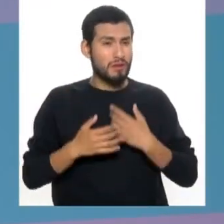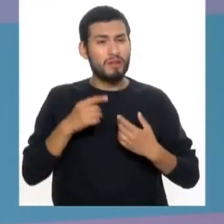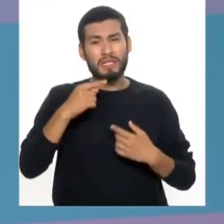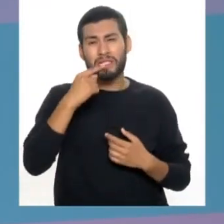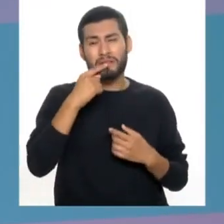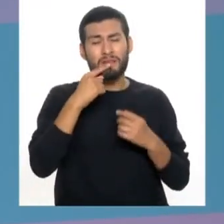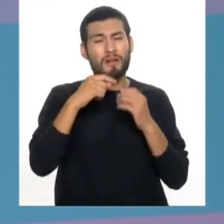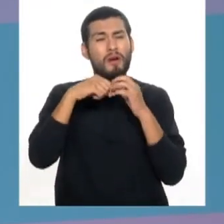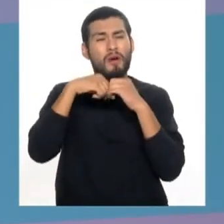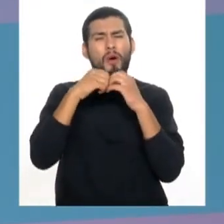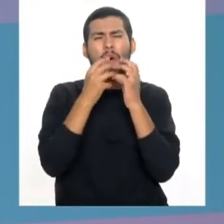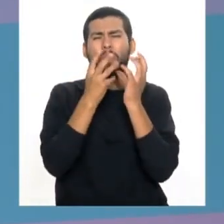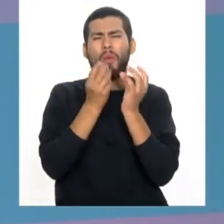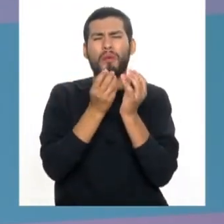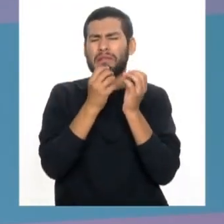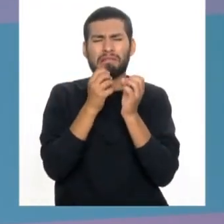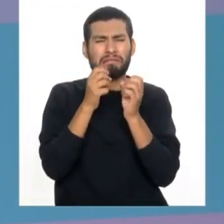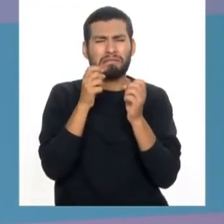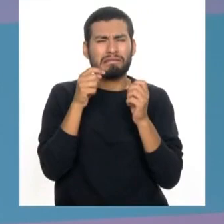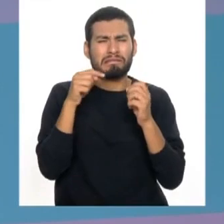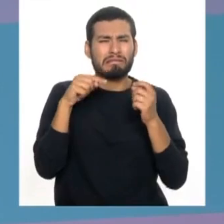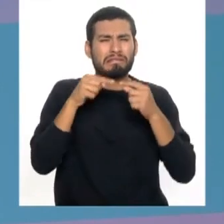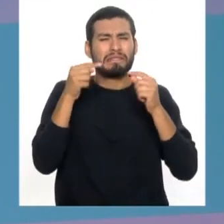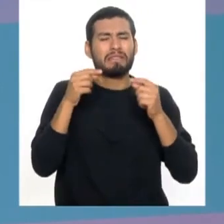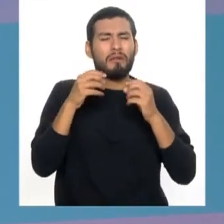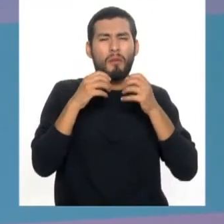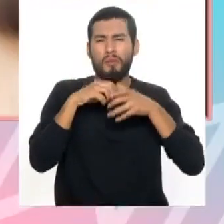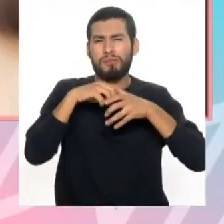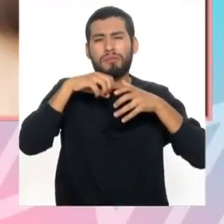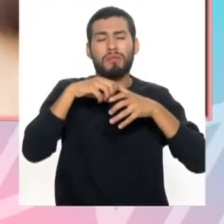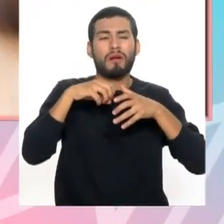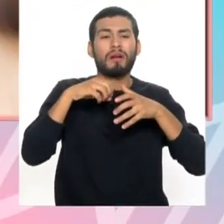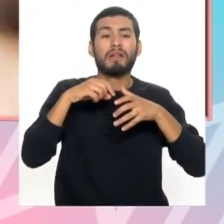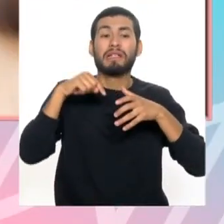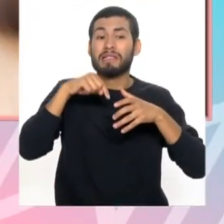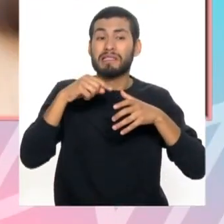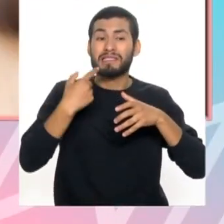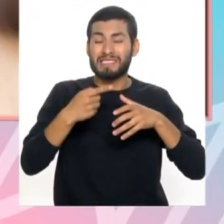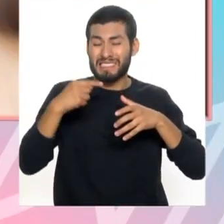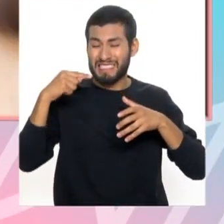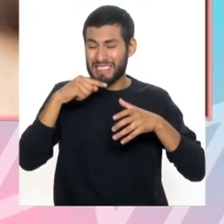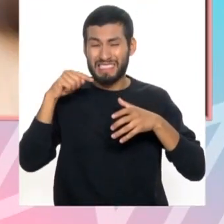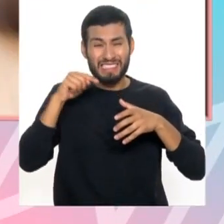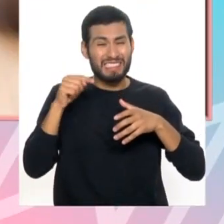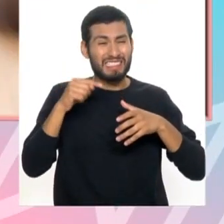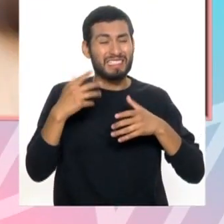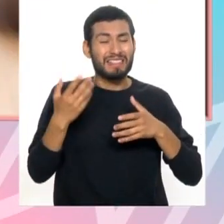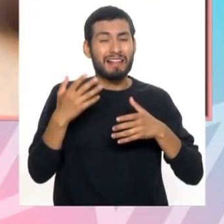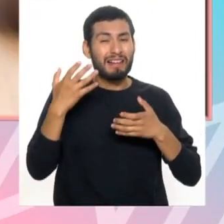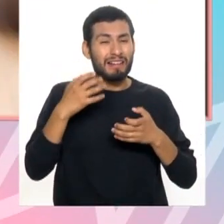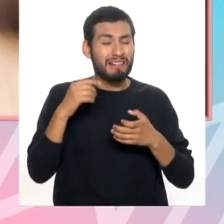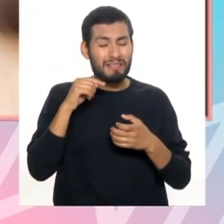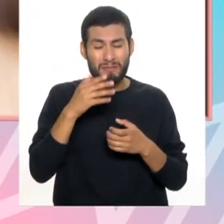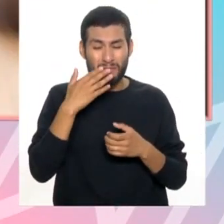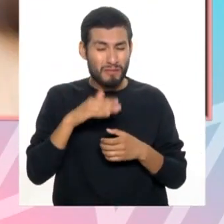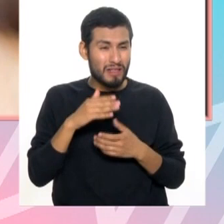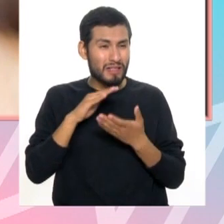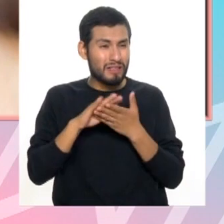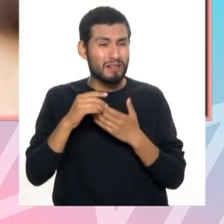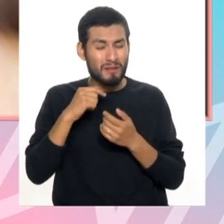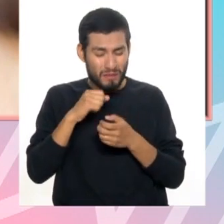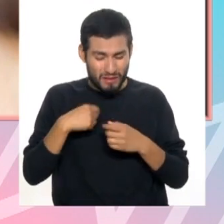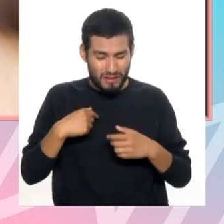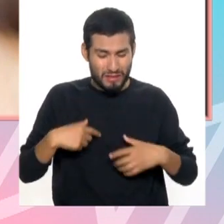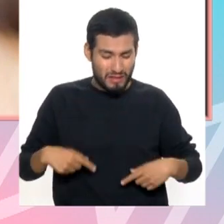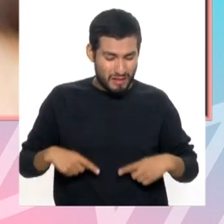encías se vuelven muy sensibles a la inflamación. Y si a esto le sumamos de repente que no se hacen una buena higiene, de repente por los mismos primeros meses